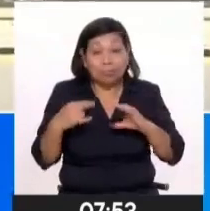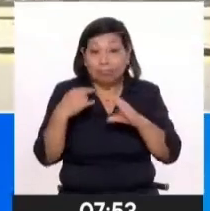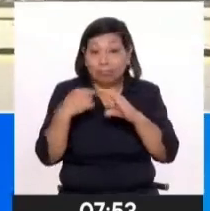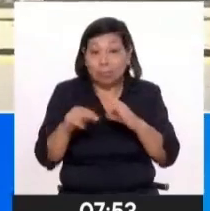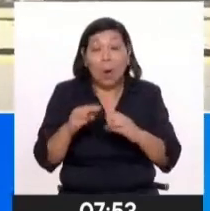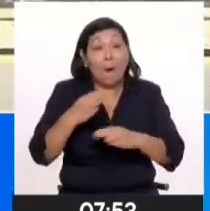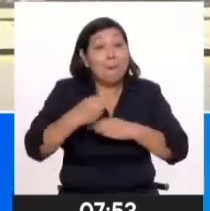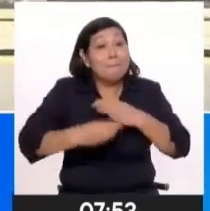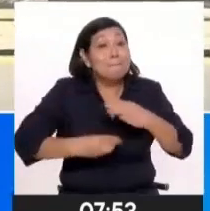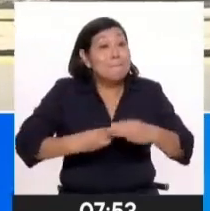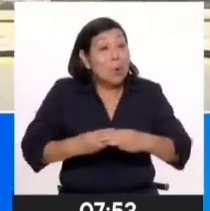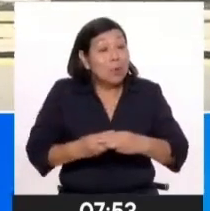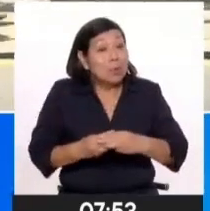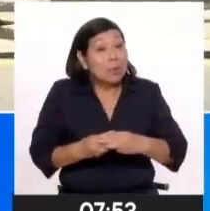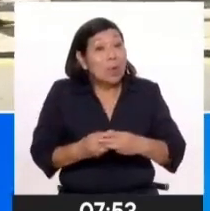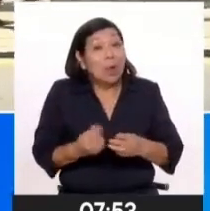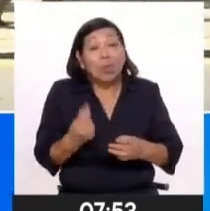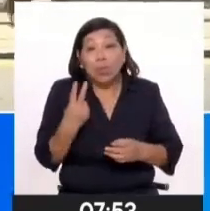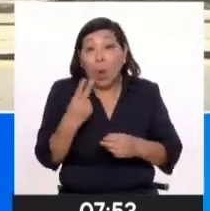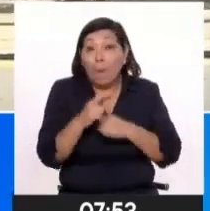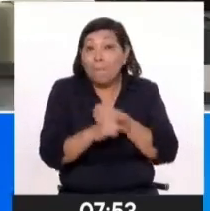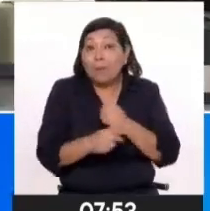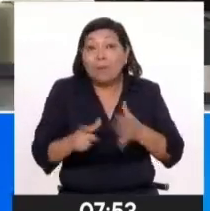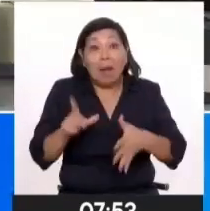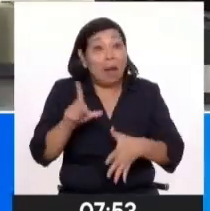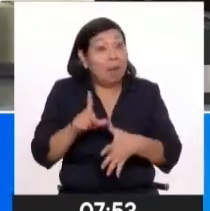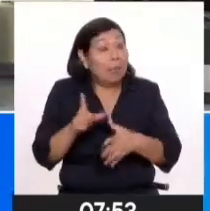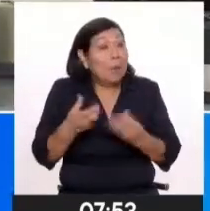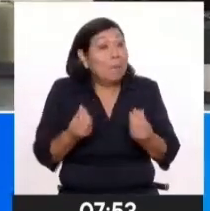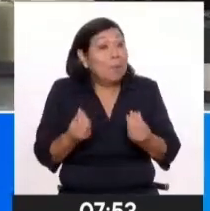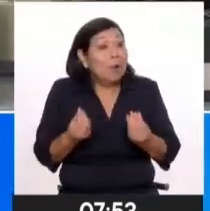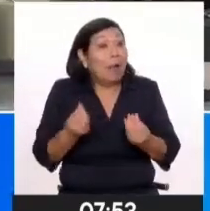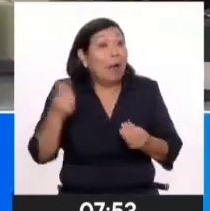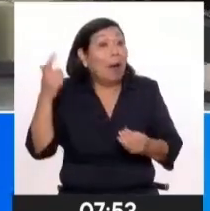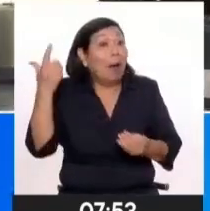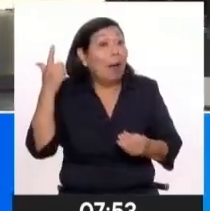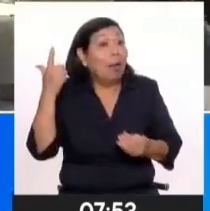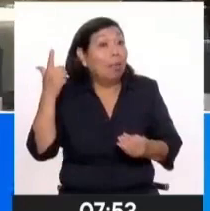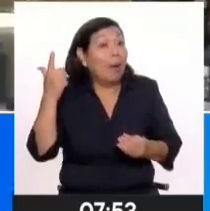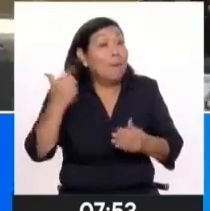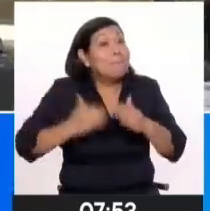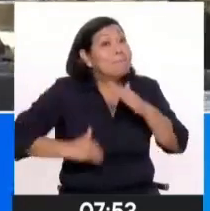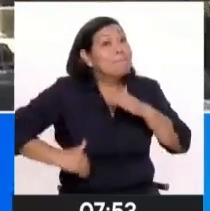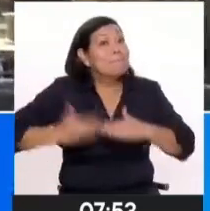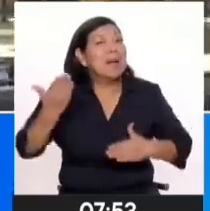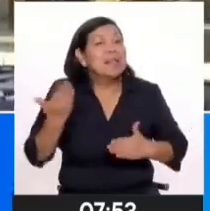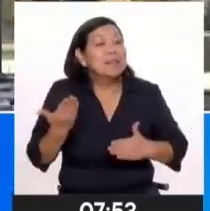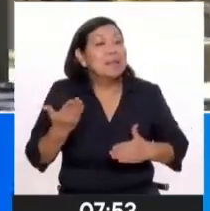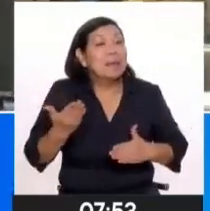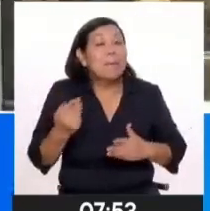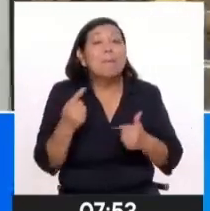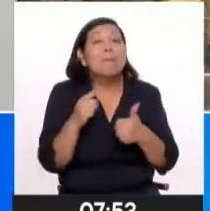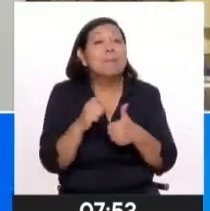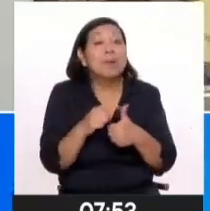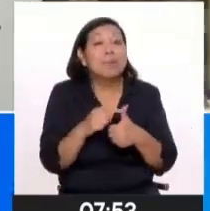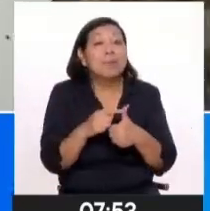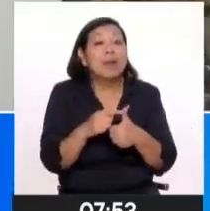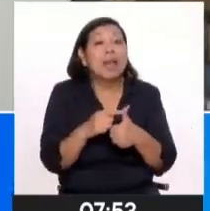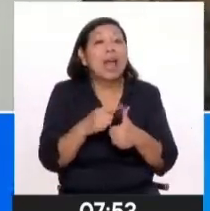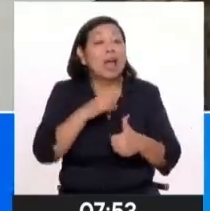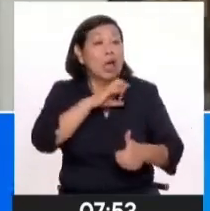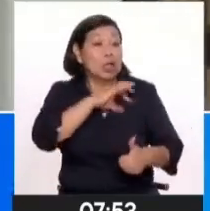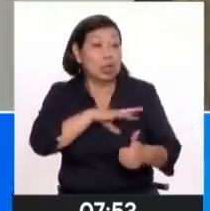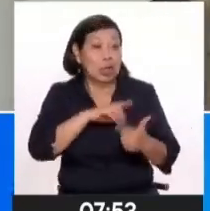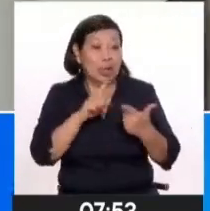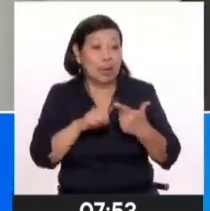el presidente del BCR indicó que, si los ciudadanos bolivianos no encuentran dólares en su país, la moneda más estable que pueden hallar es el